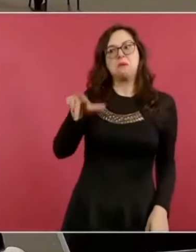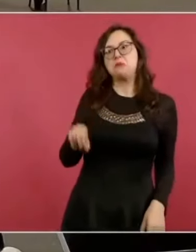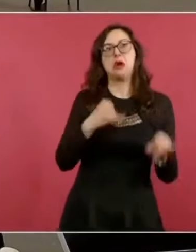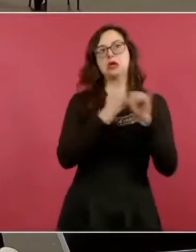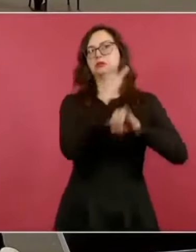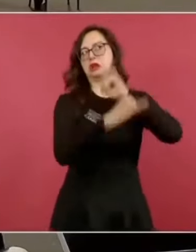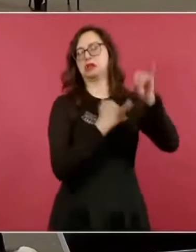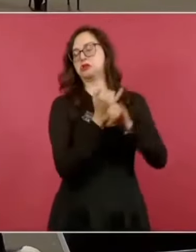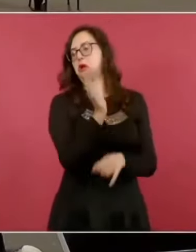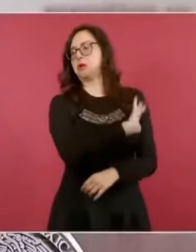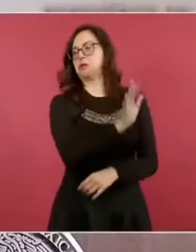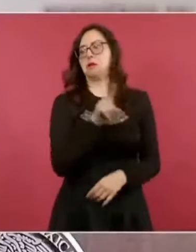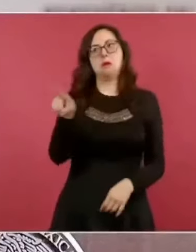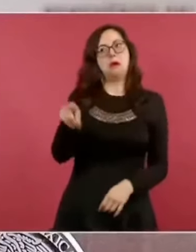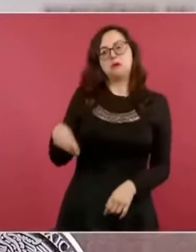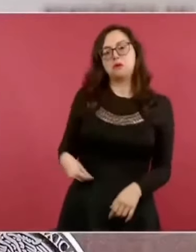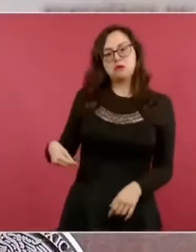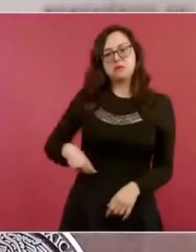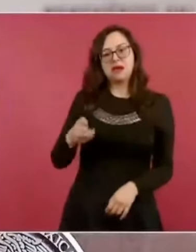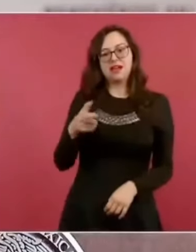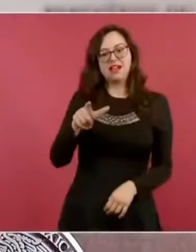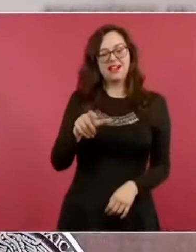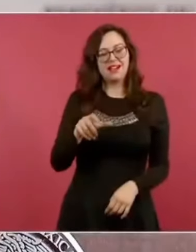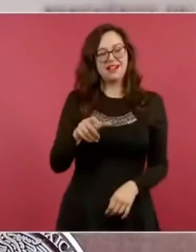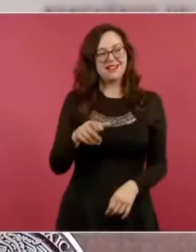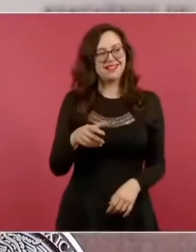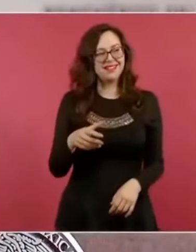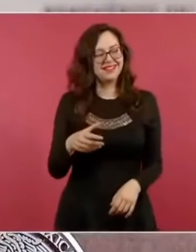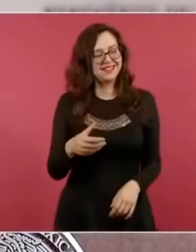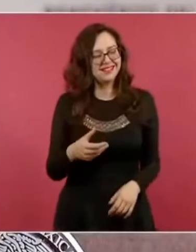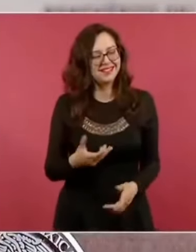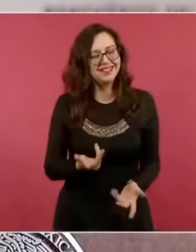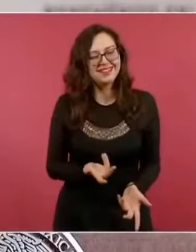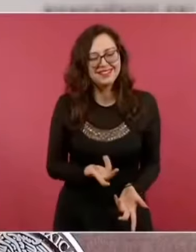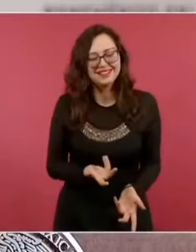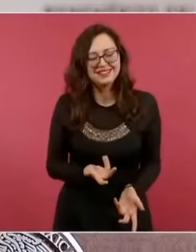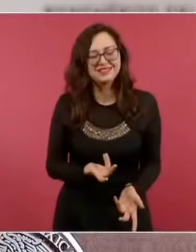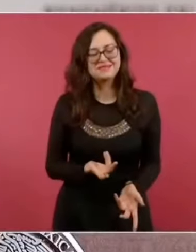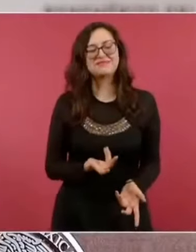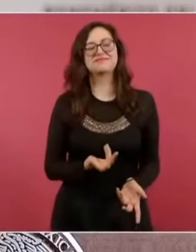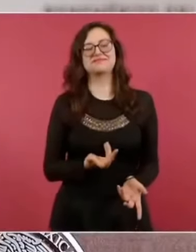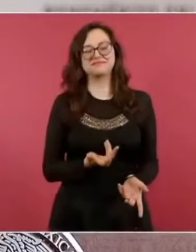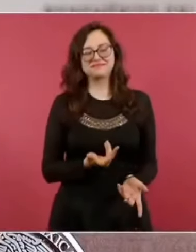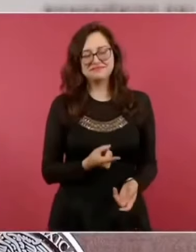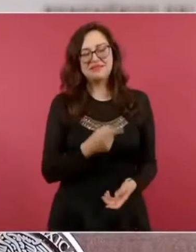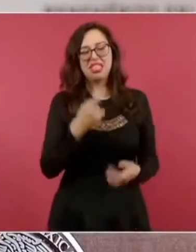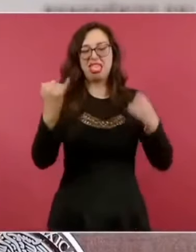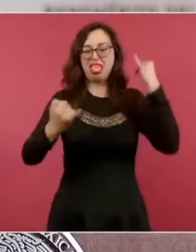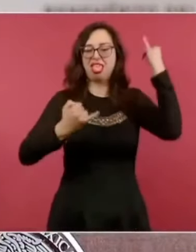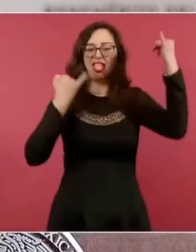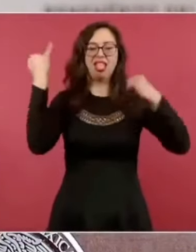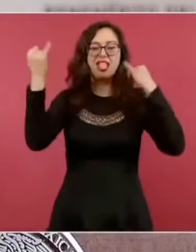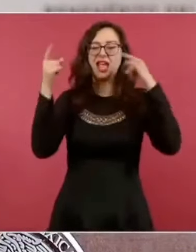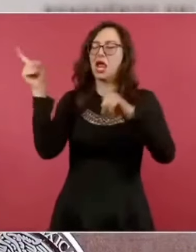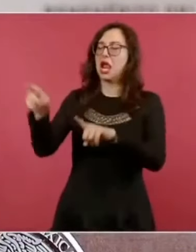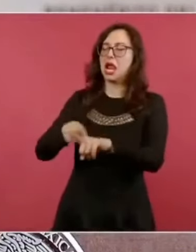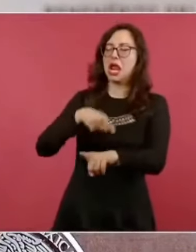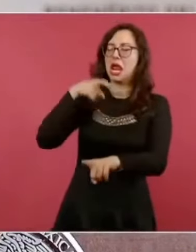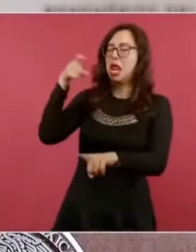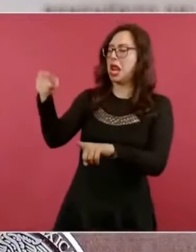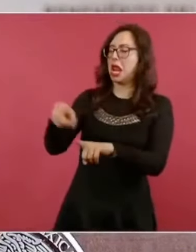sorprender, porque es crítica sin argumentos ni datos, acompañado de mentiras y, peor aún,